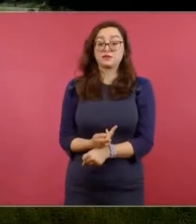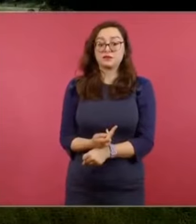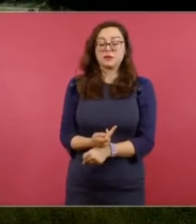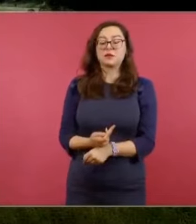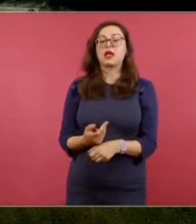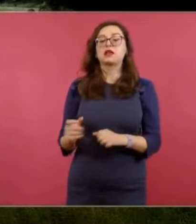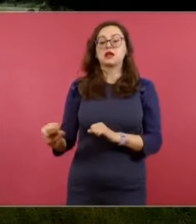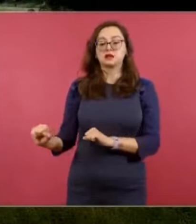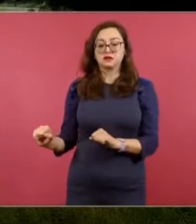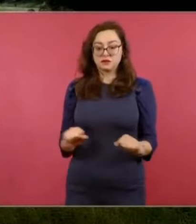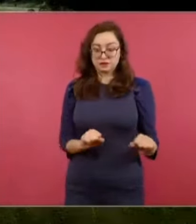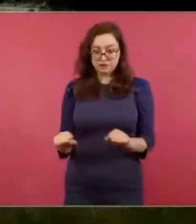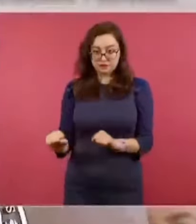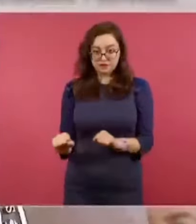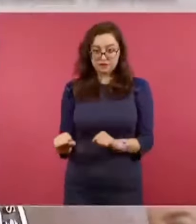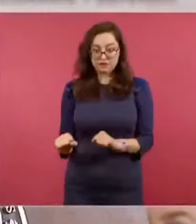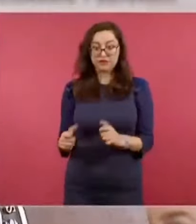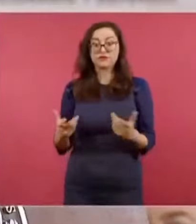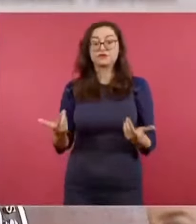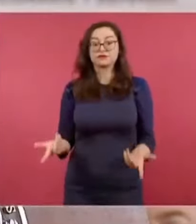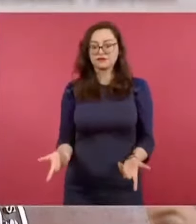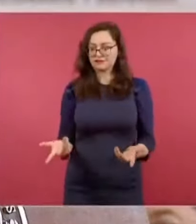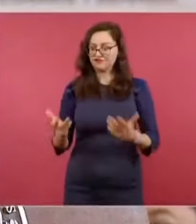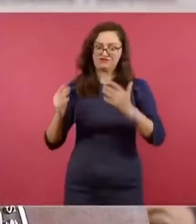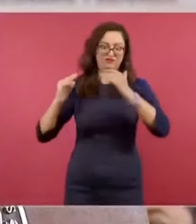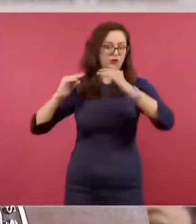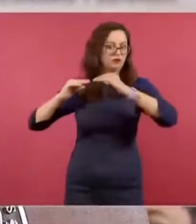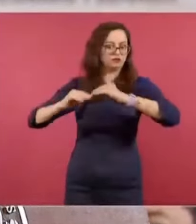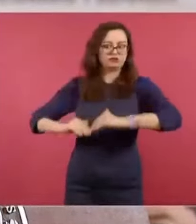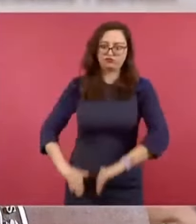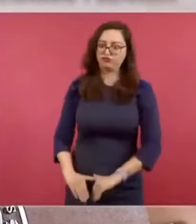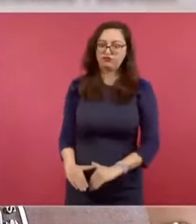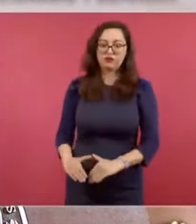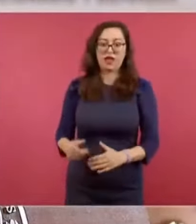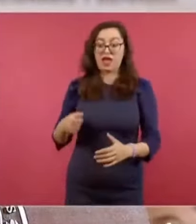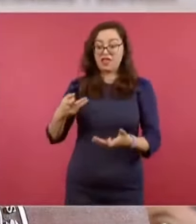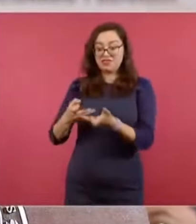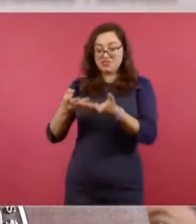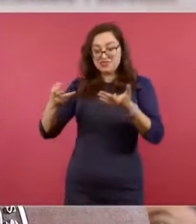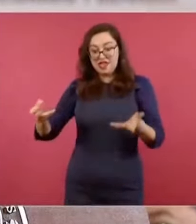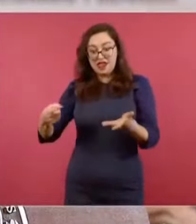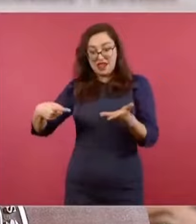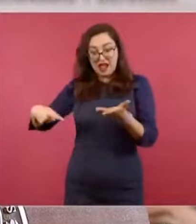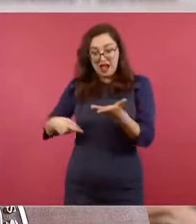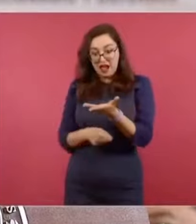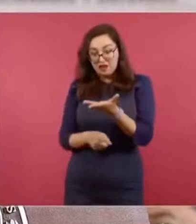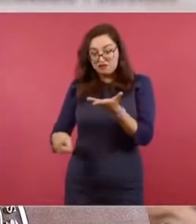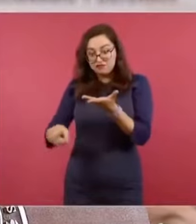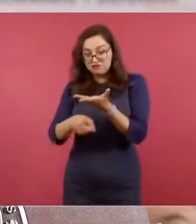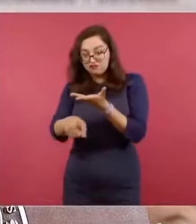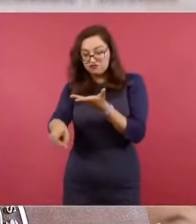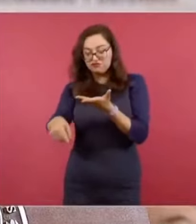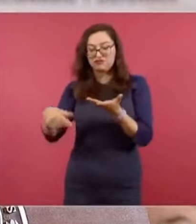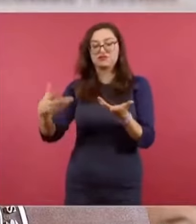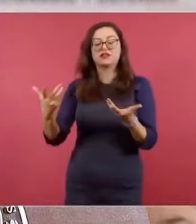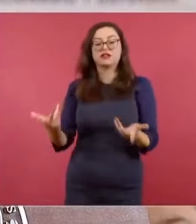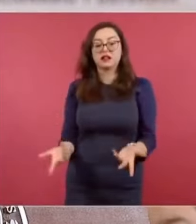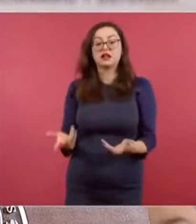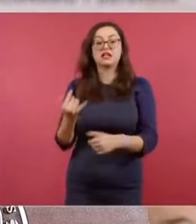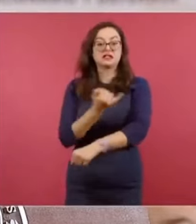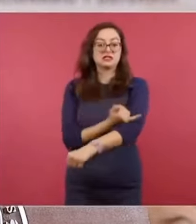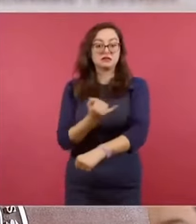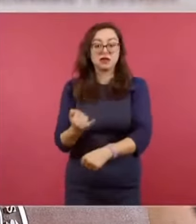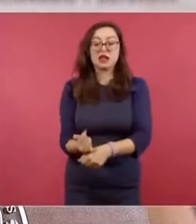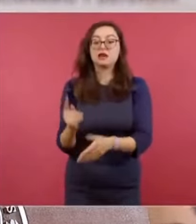hundimientos importantes de grietas, o sea, vienen escalones en algunas zonas, en Iztapalapa,